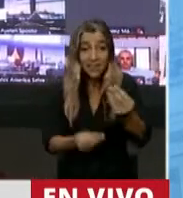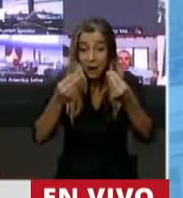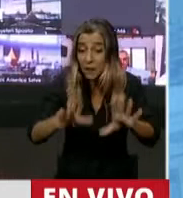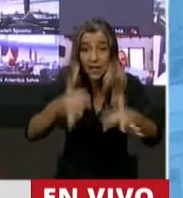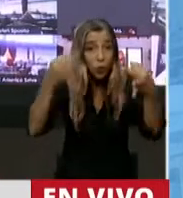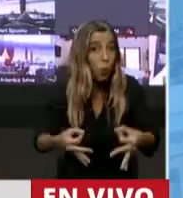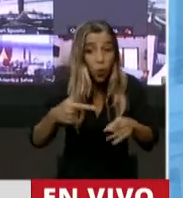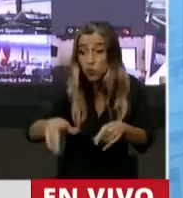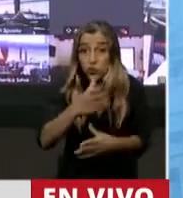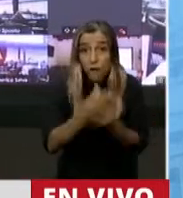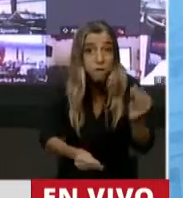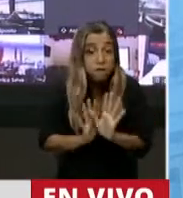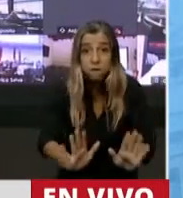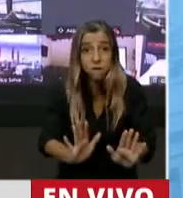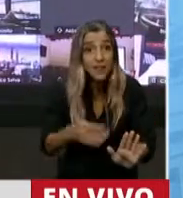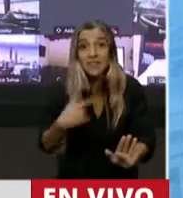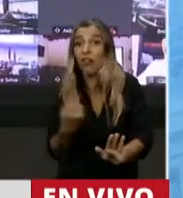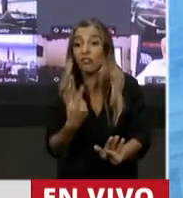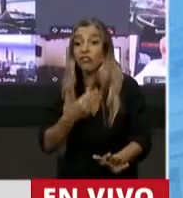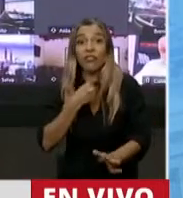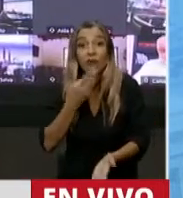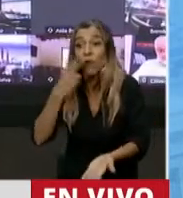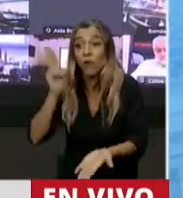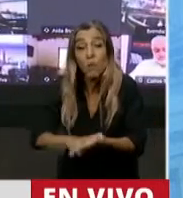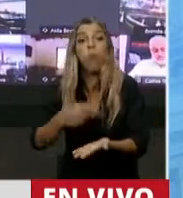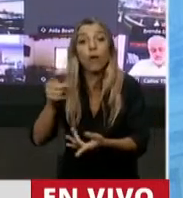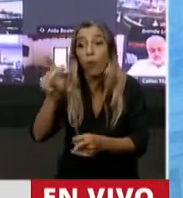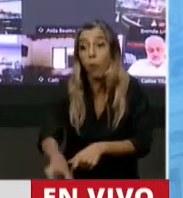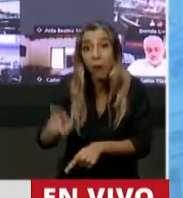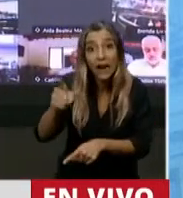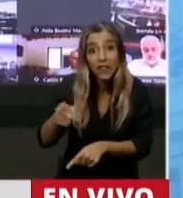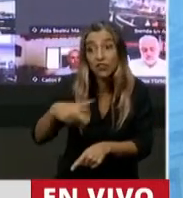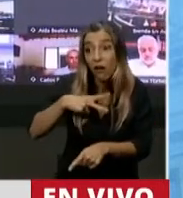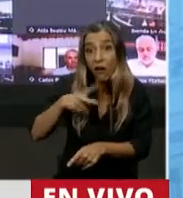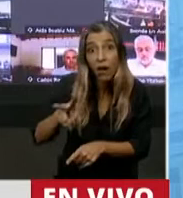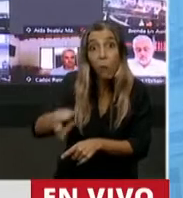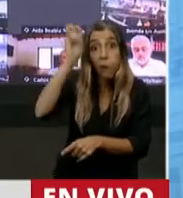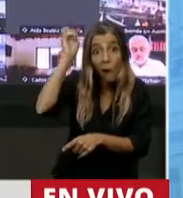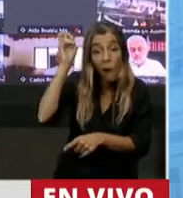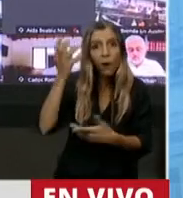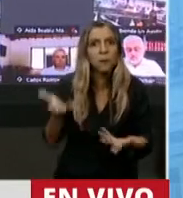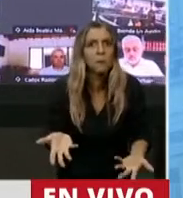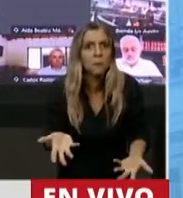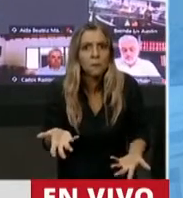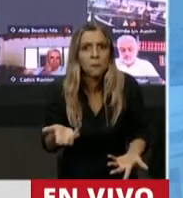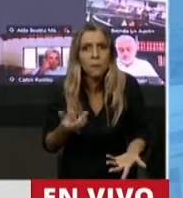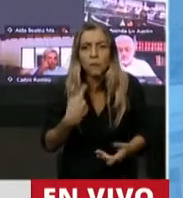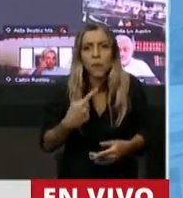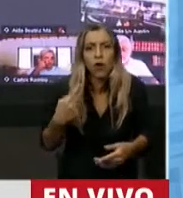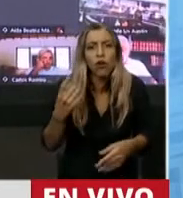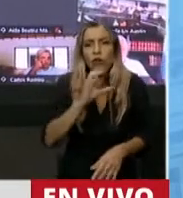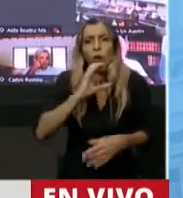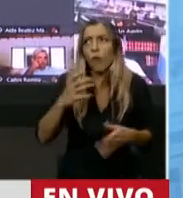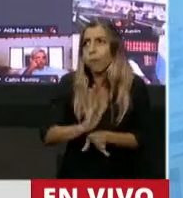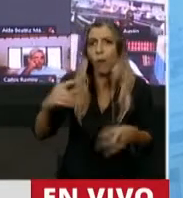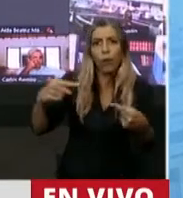Es falso que el impuesto a la riqueza sea parte del debate en el resto del mundo. En ningún lugar del mundo se está discutiendo. Entre los países de Latinoamérica y el G20,